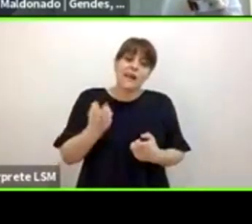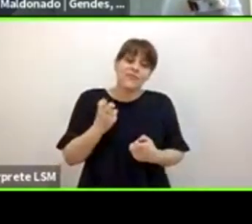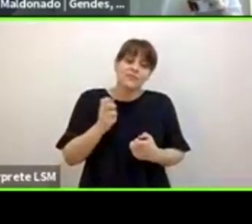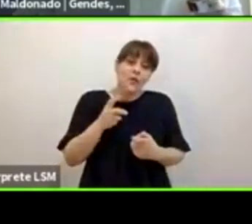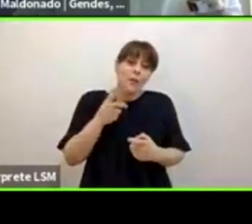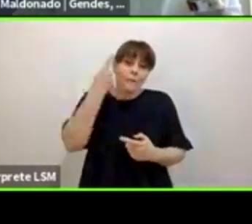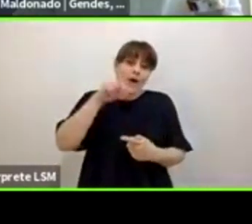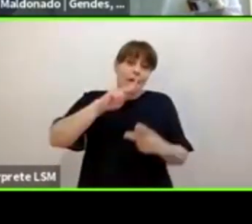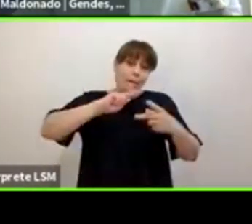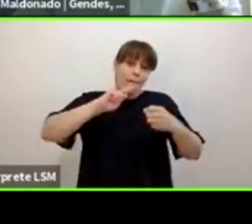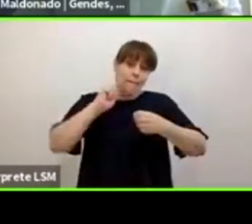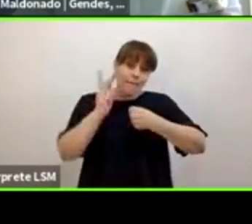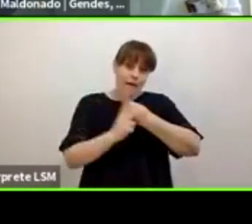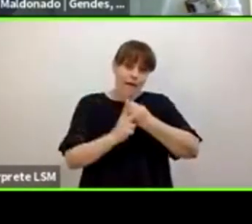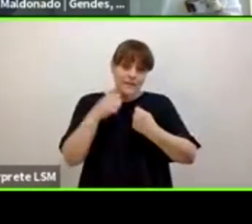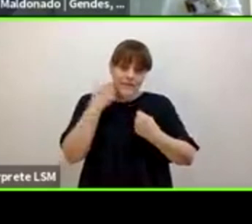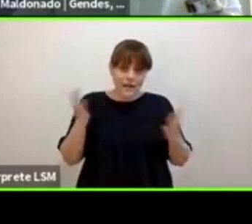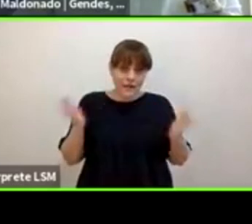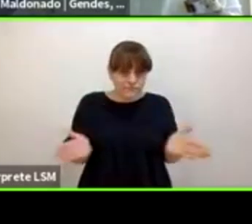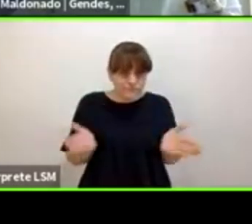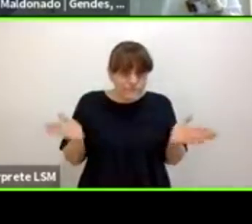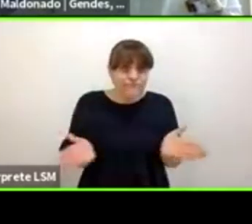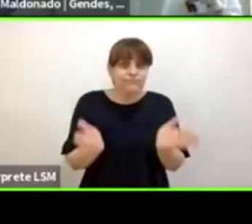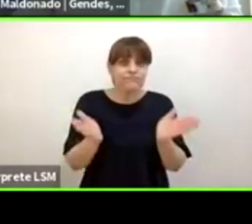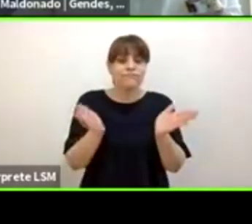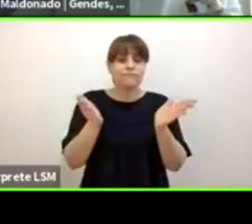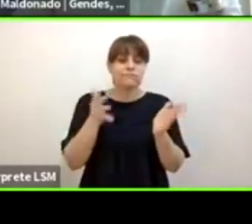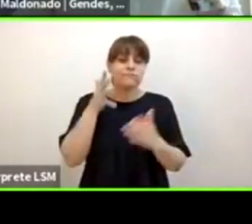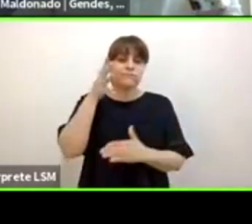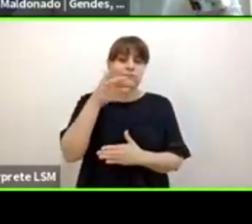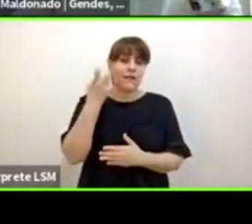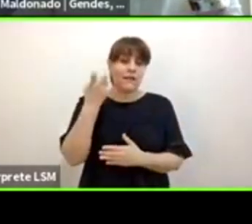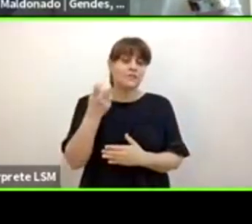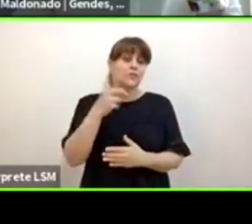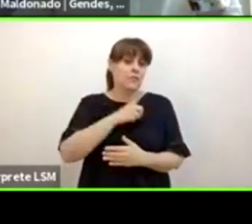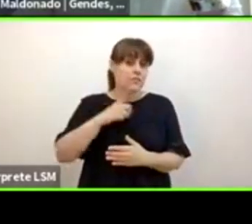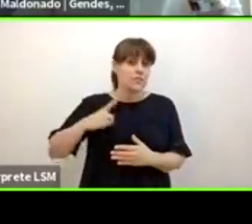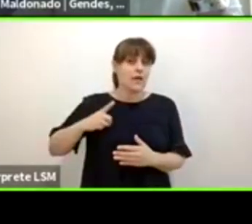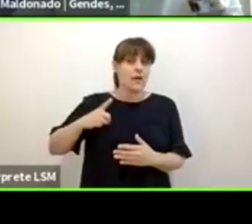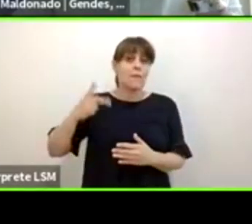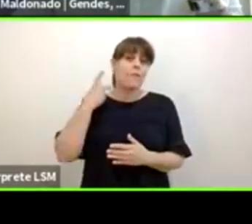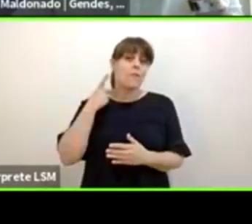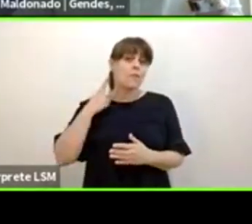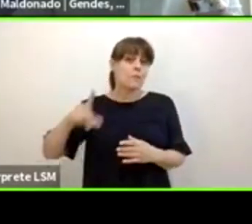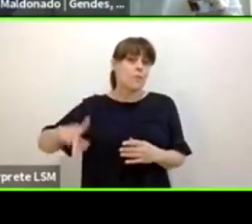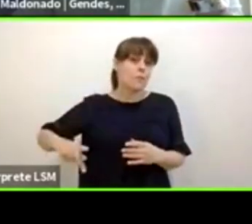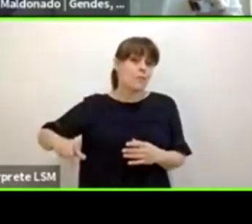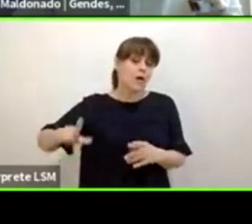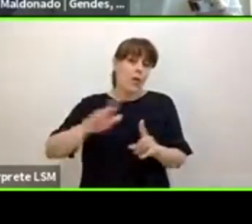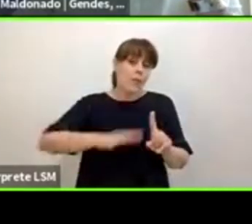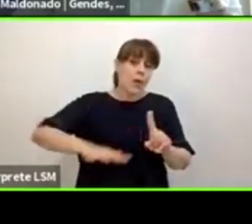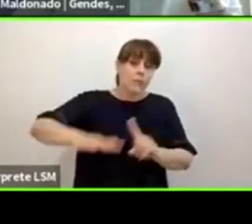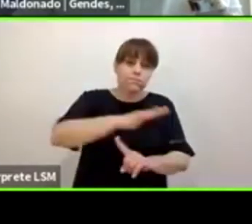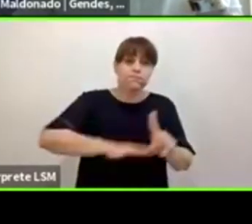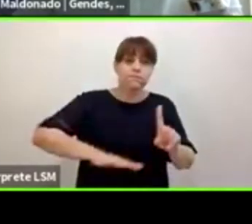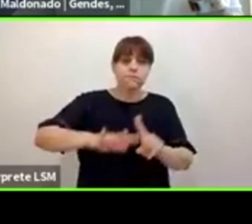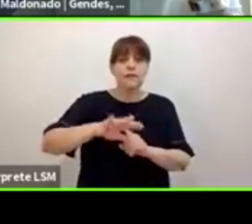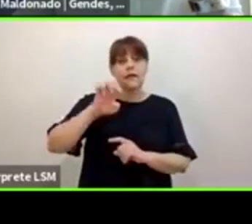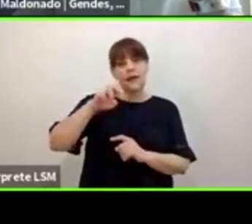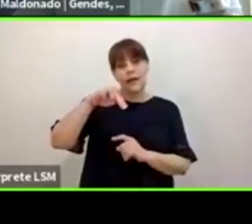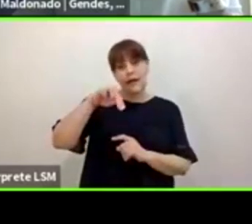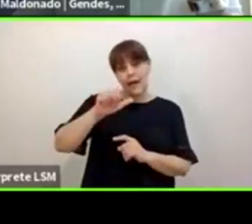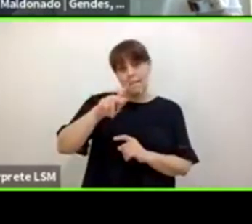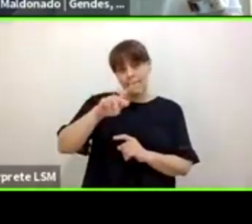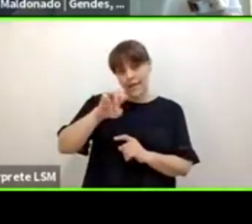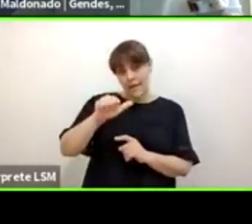queremos construir y pensamos que es una herramienta de política pública que necesita ajustes la NAPA es una estrategia